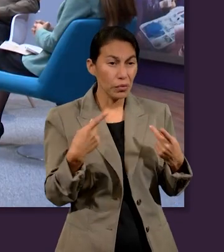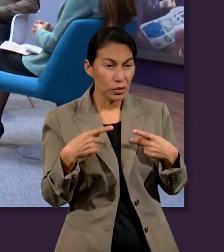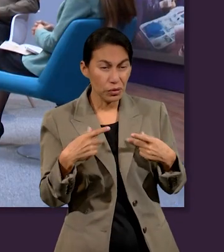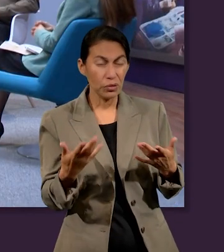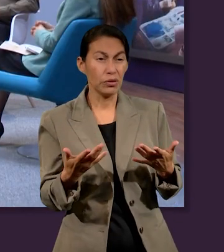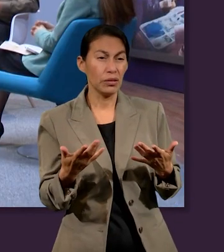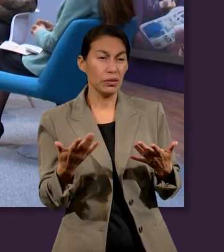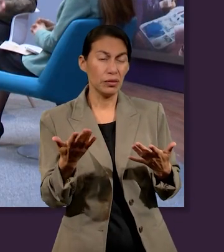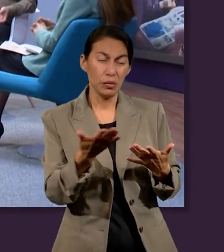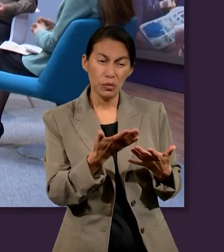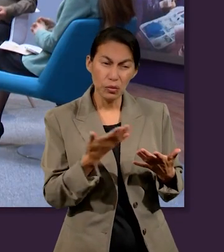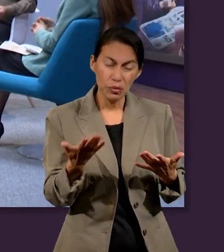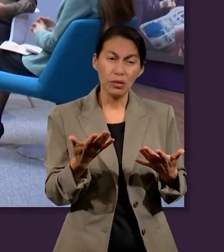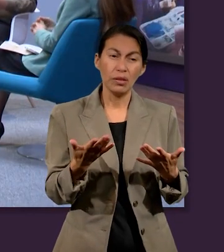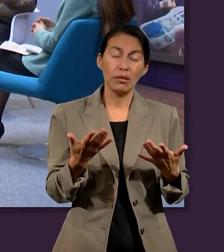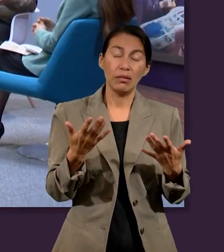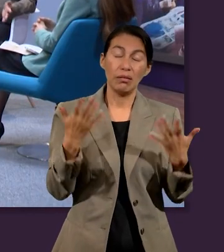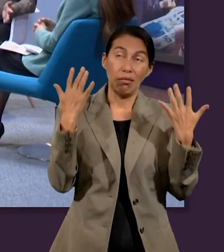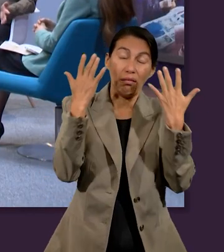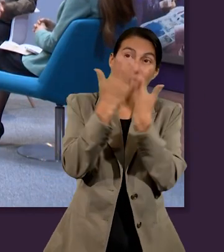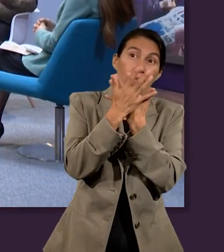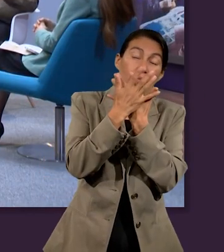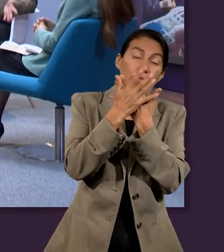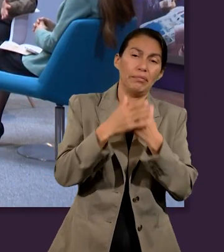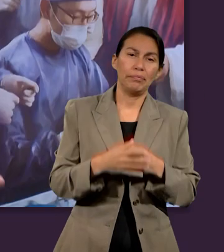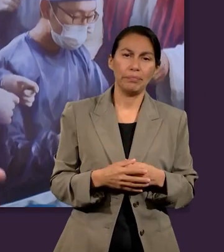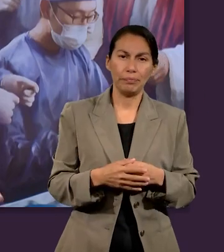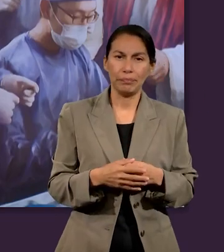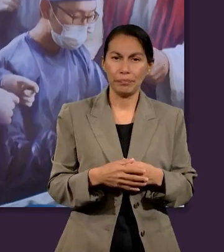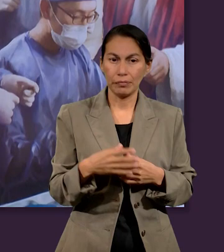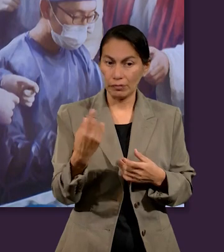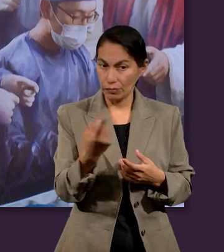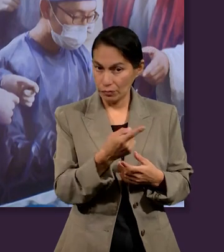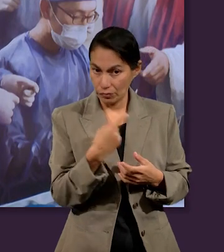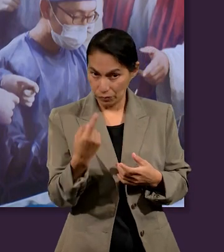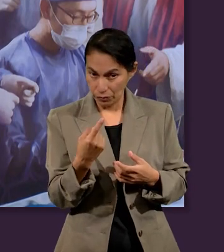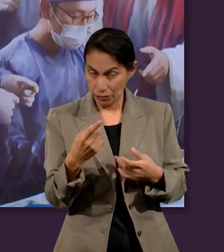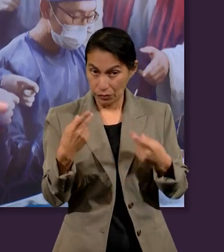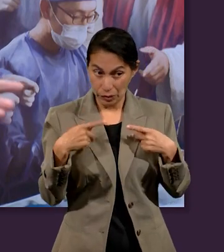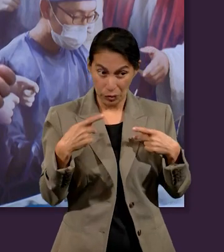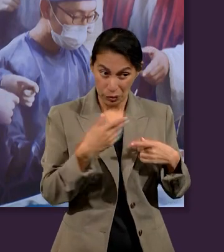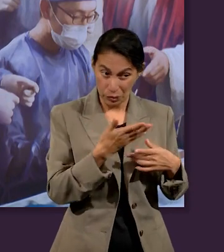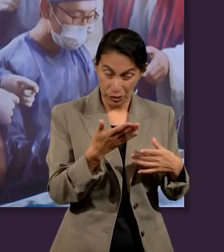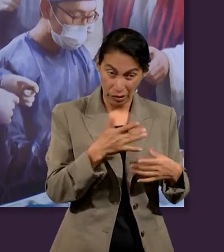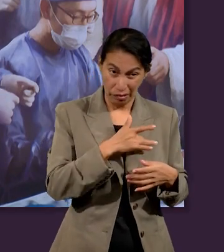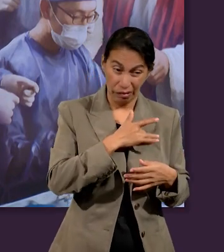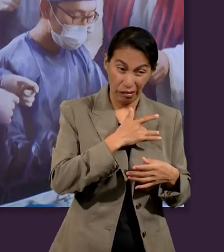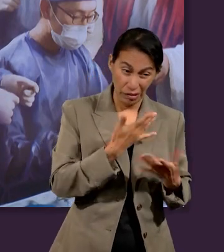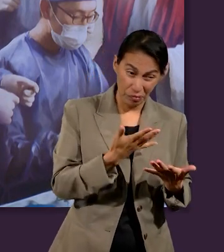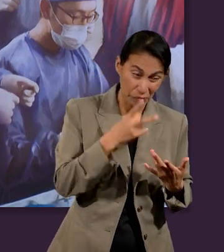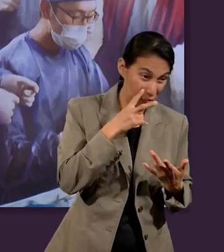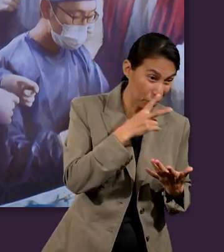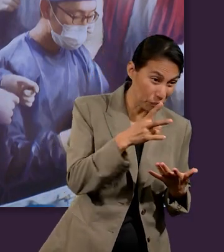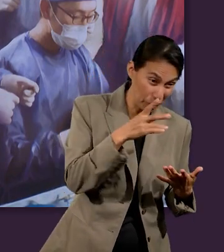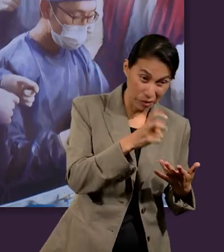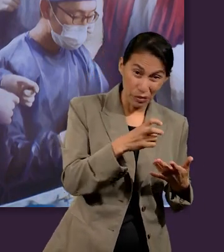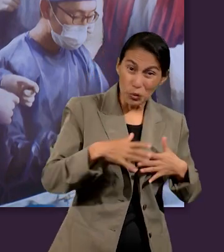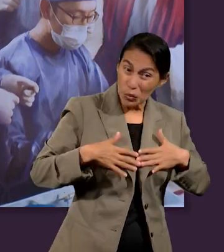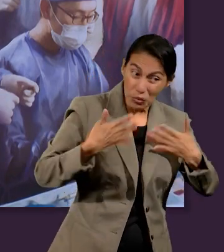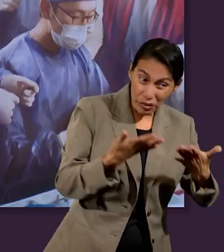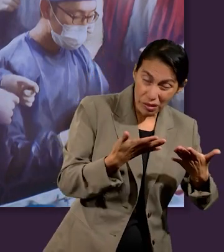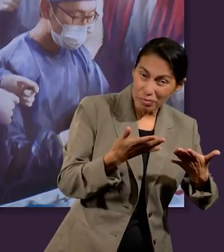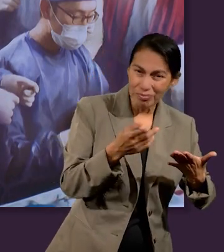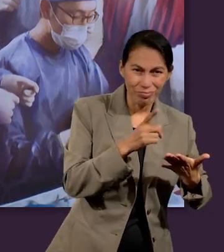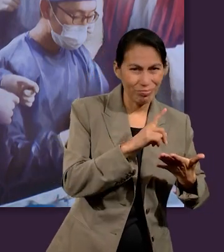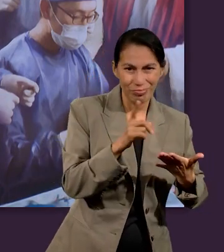Pues esas personas tienen experiencias muy traumáticas. Entonces, incluso eso es un argumento más